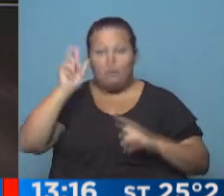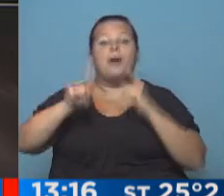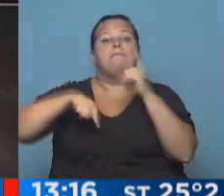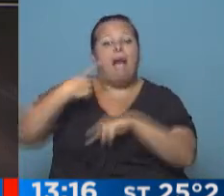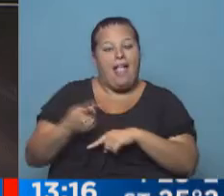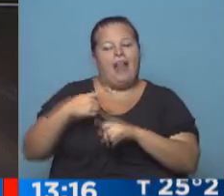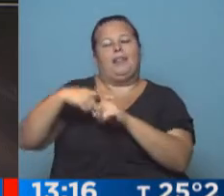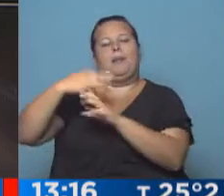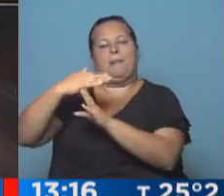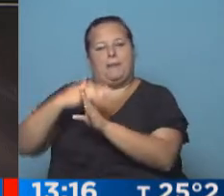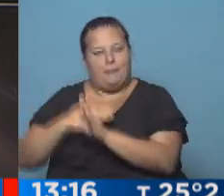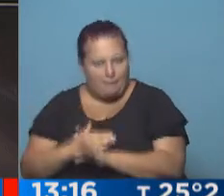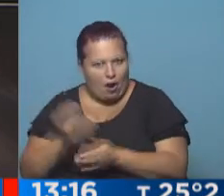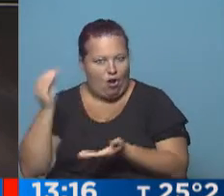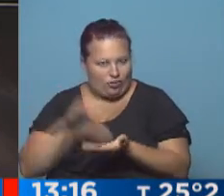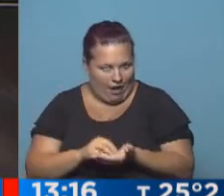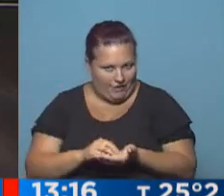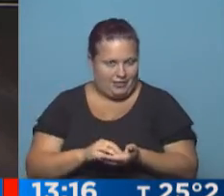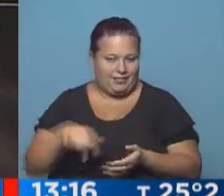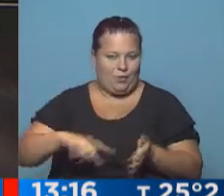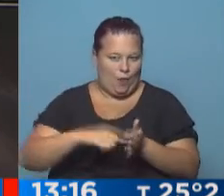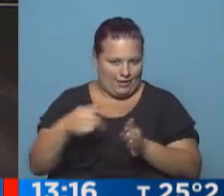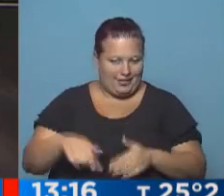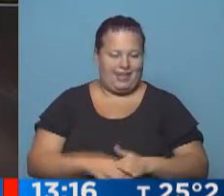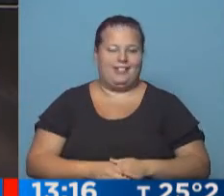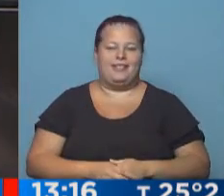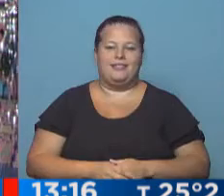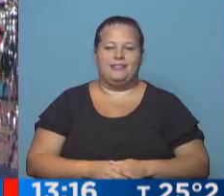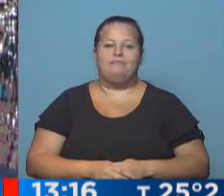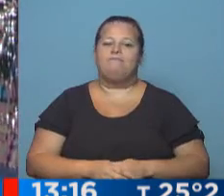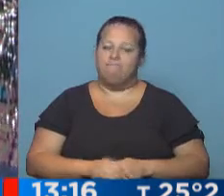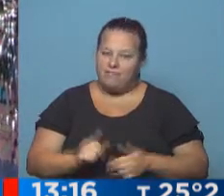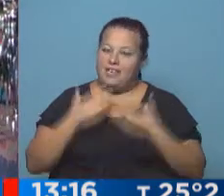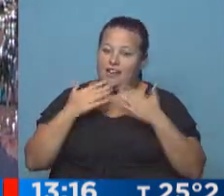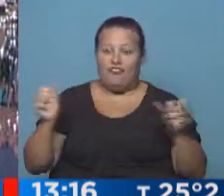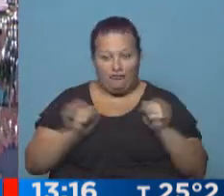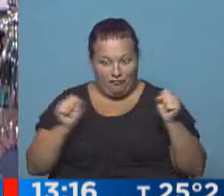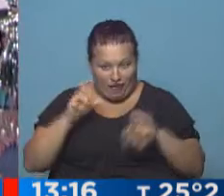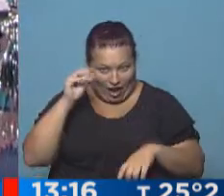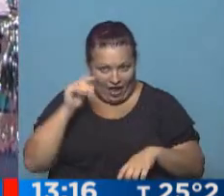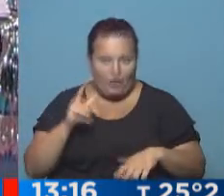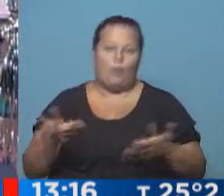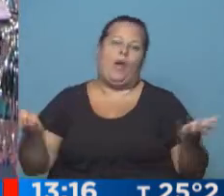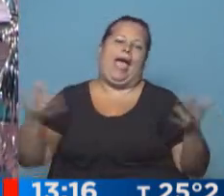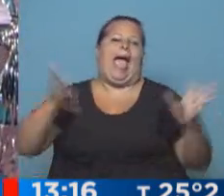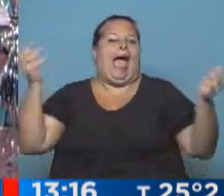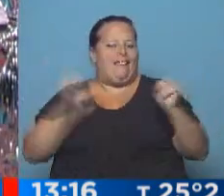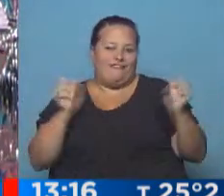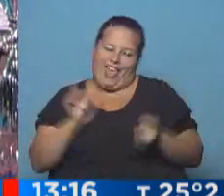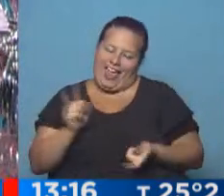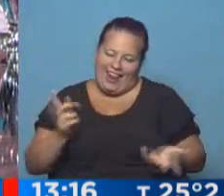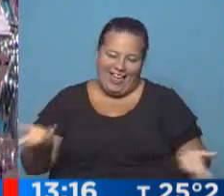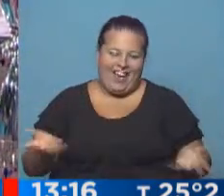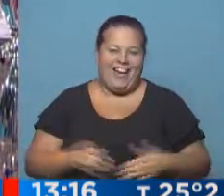Porque a partir de mañana desciende nuevamente la temperatura aquí en la ciudad de Buenos Aires. Sí, es frío, frío la noche. Bueno, tanto frío